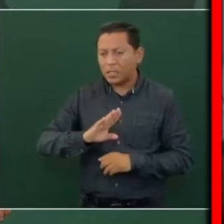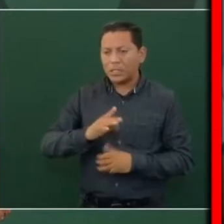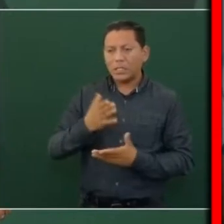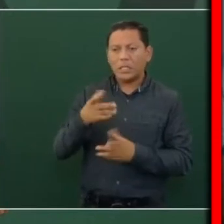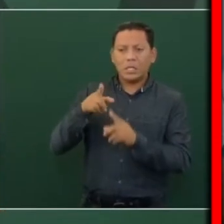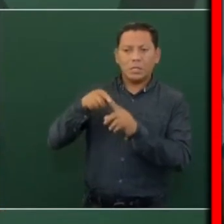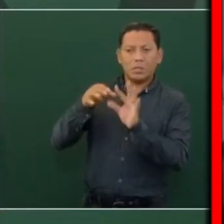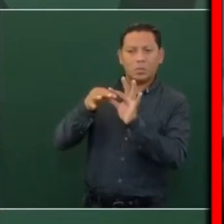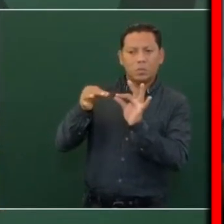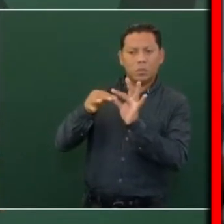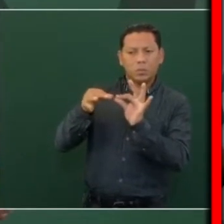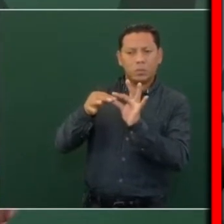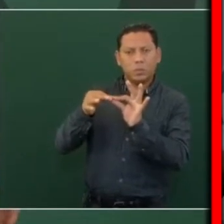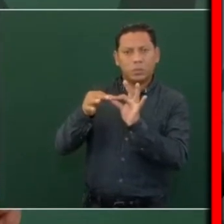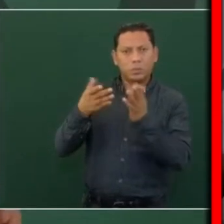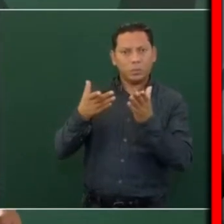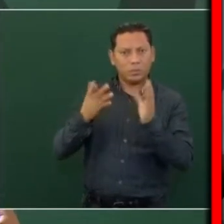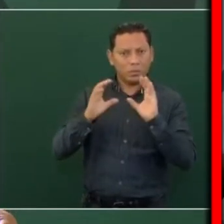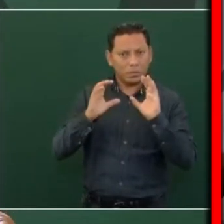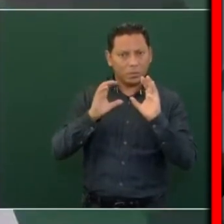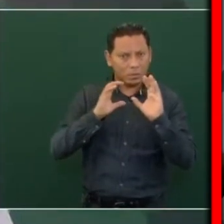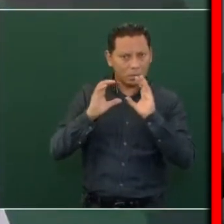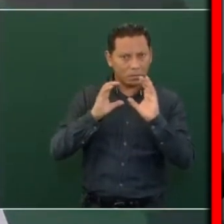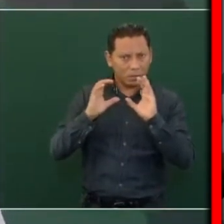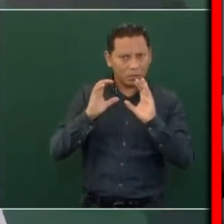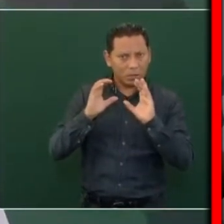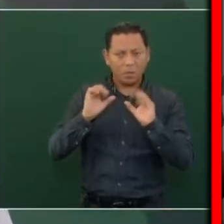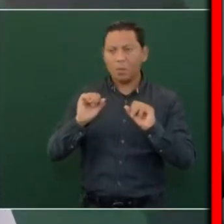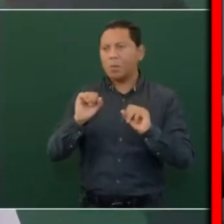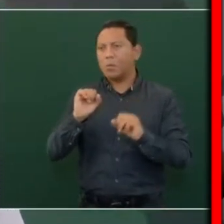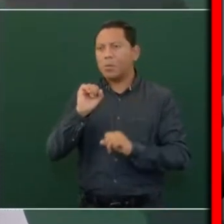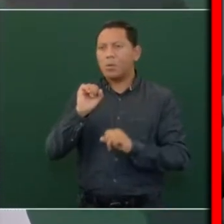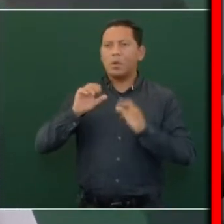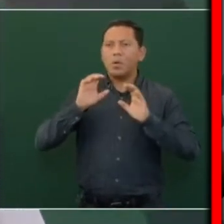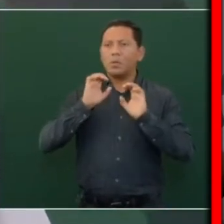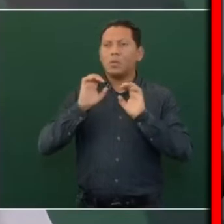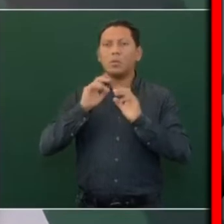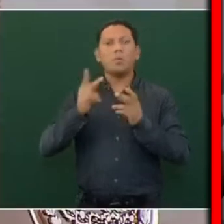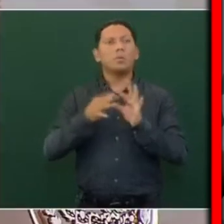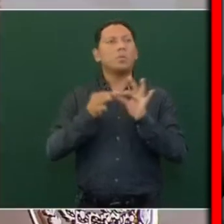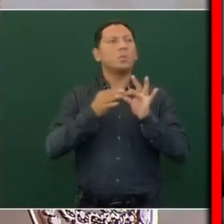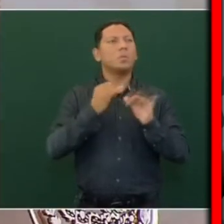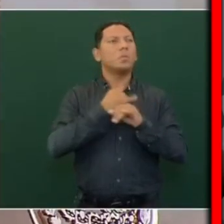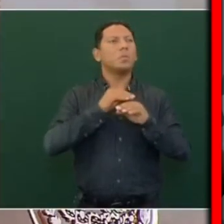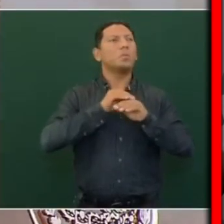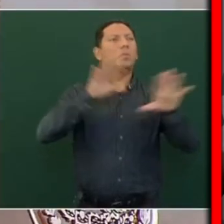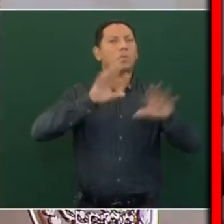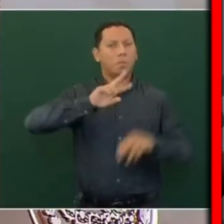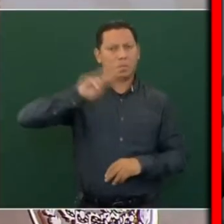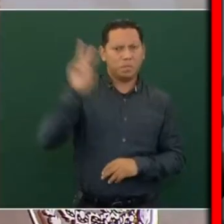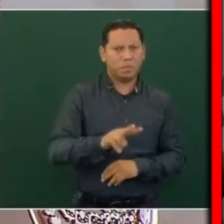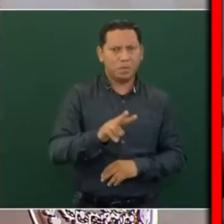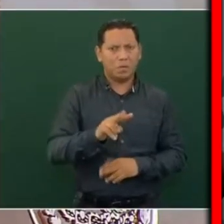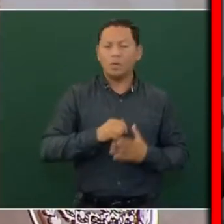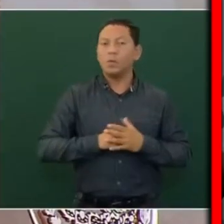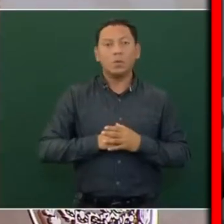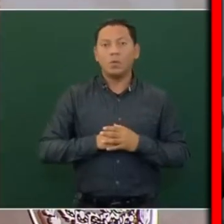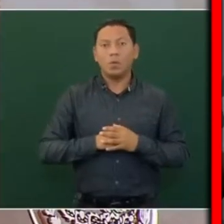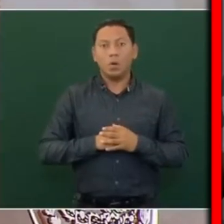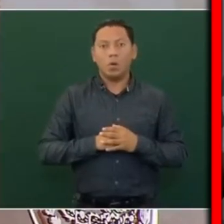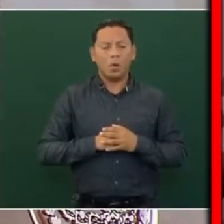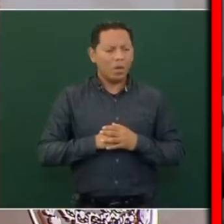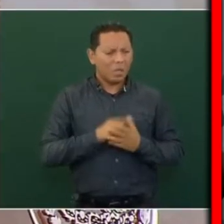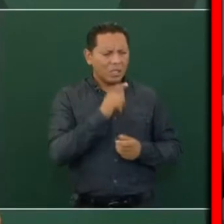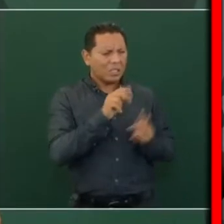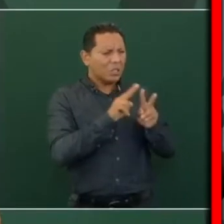la mayoría de los medios, también con honrosas excepciones, que no informan, sino manipulan.